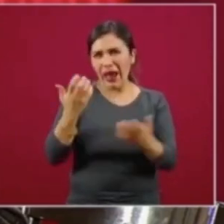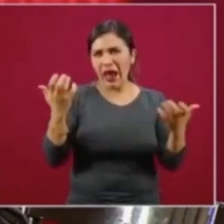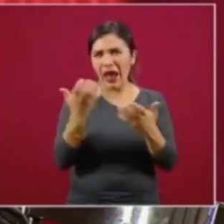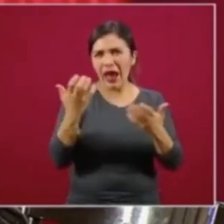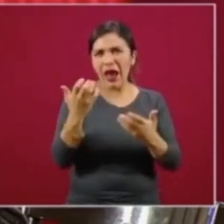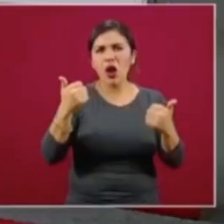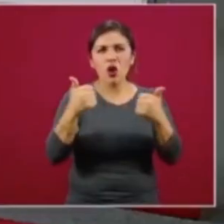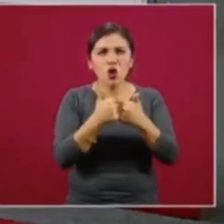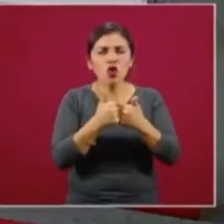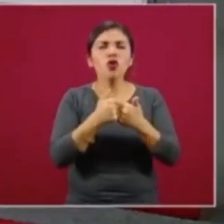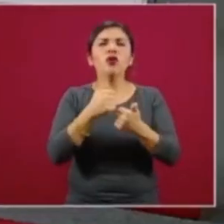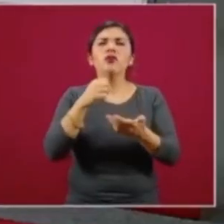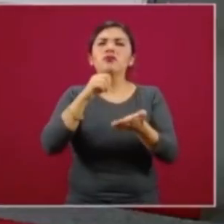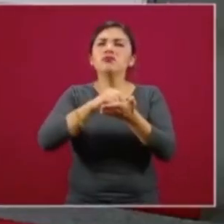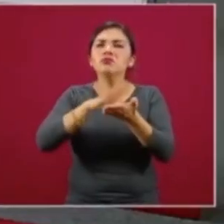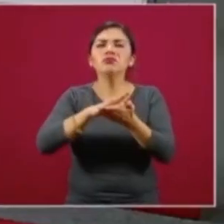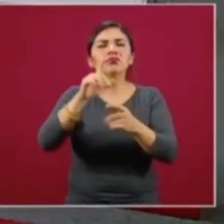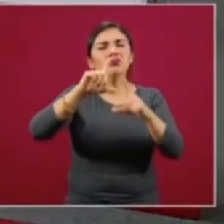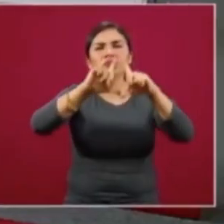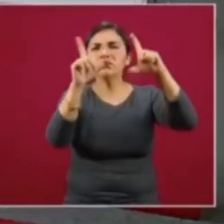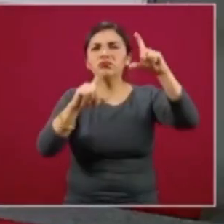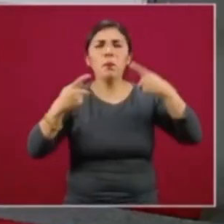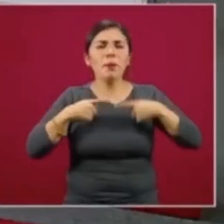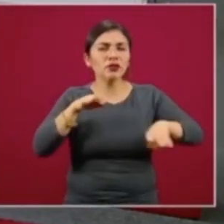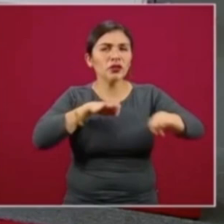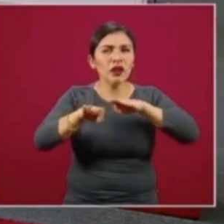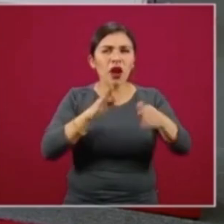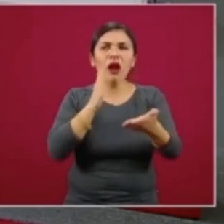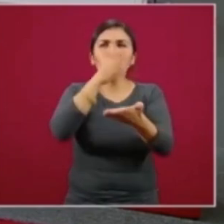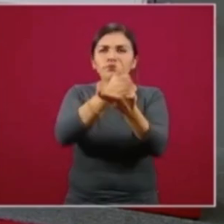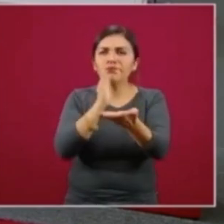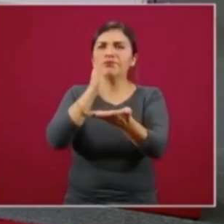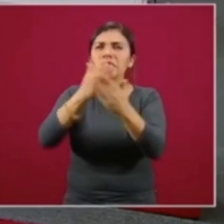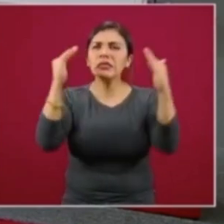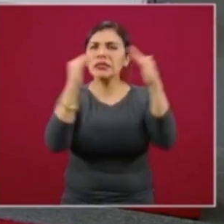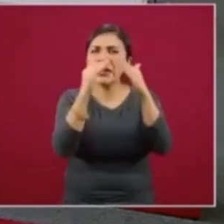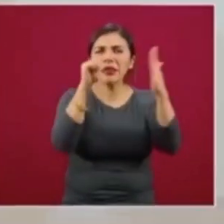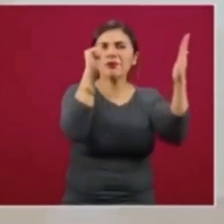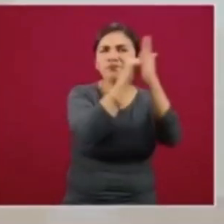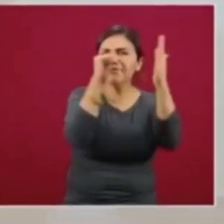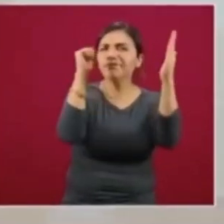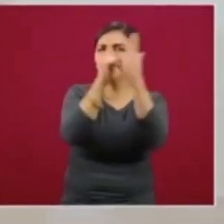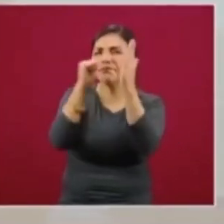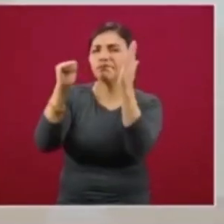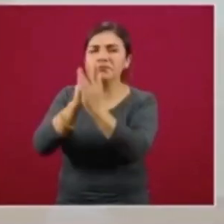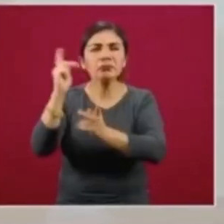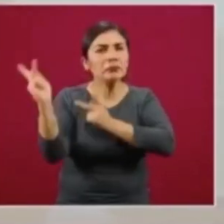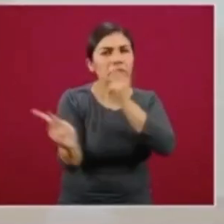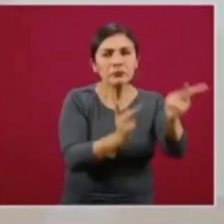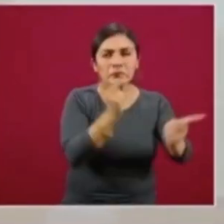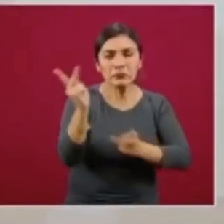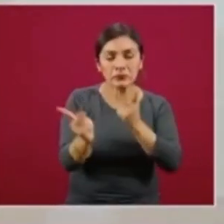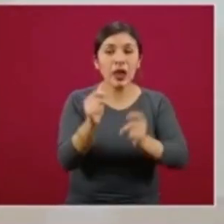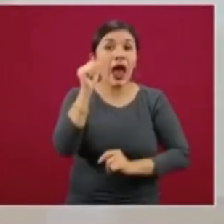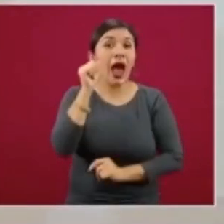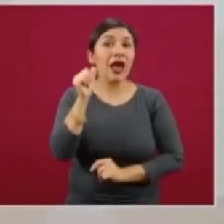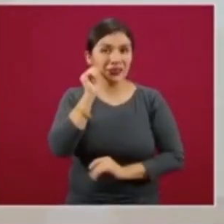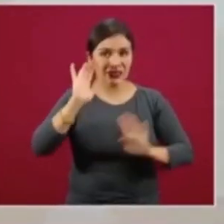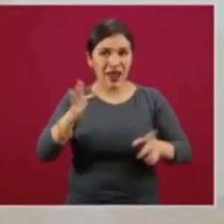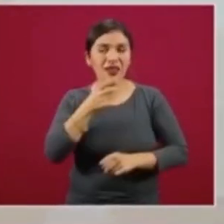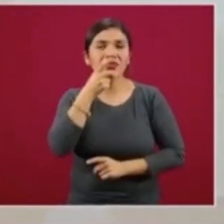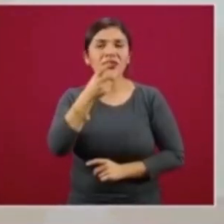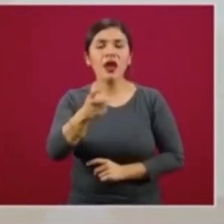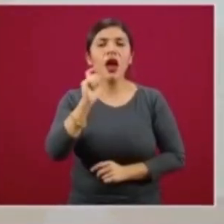se realizó a través de los servidores de la nación, tocando puerta por puerta. Se informaba el día de ayer